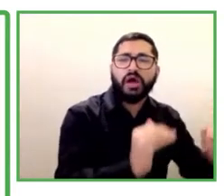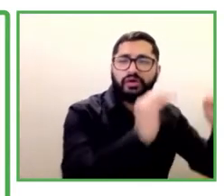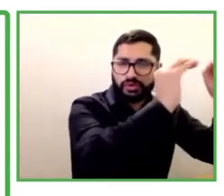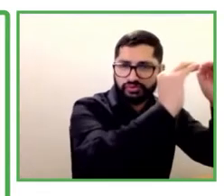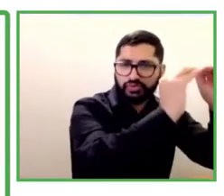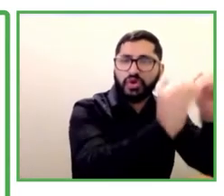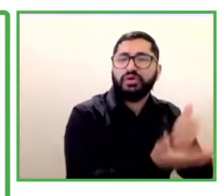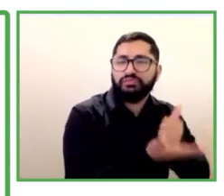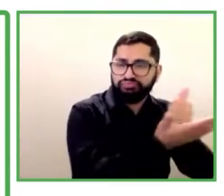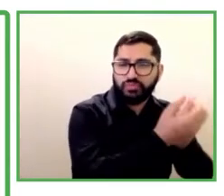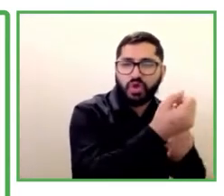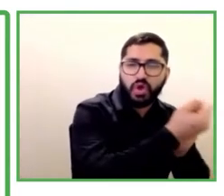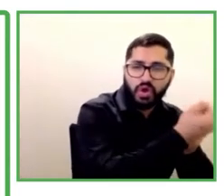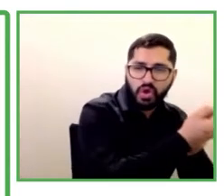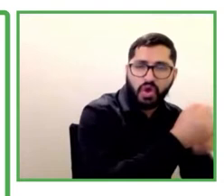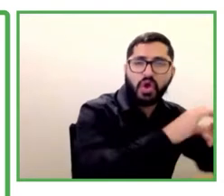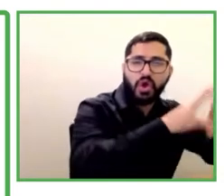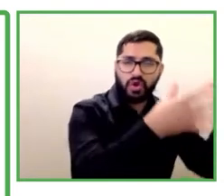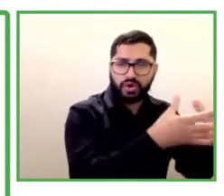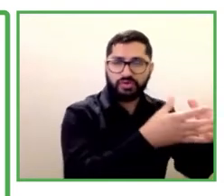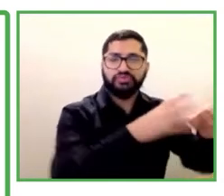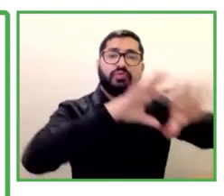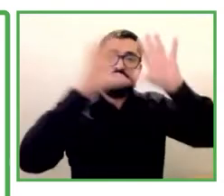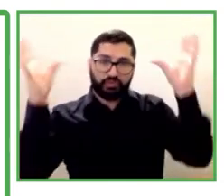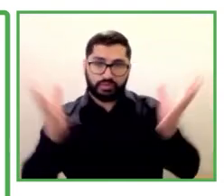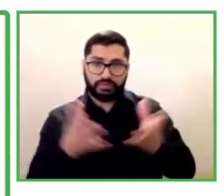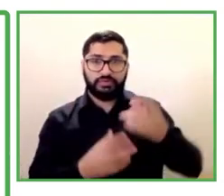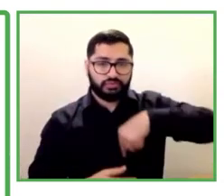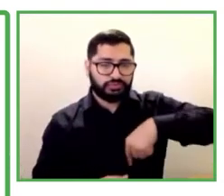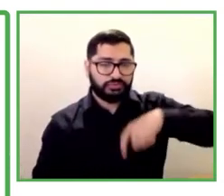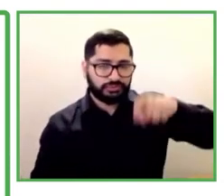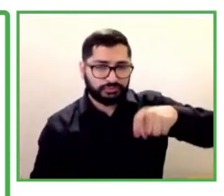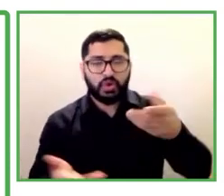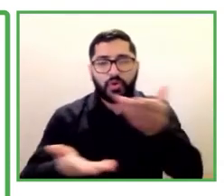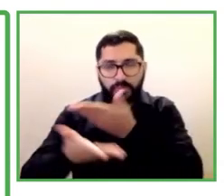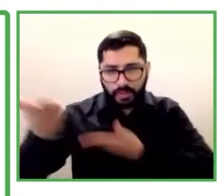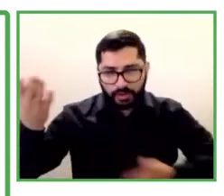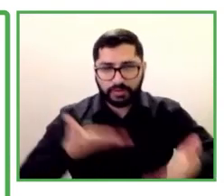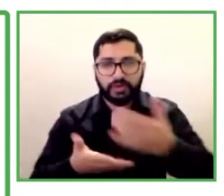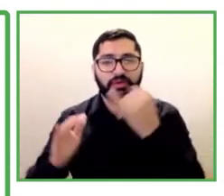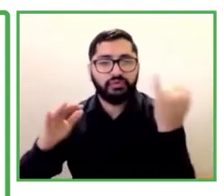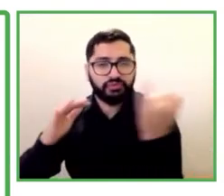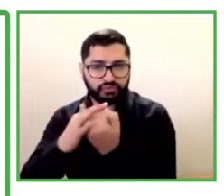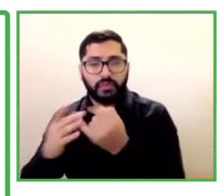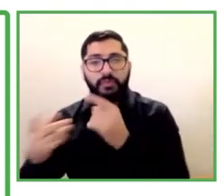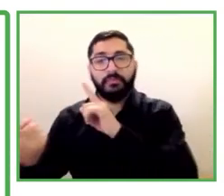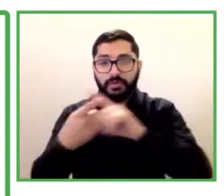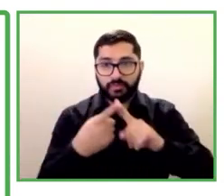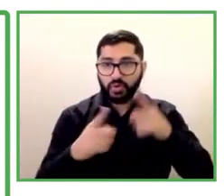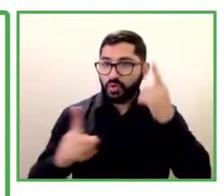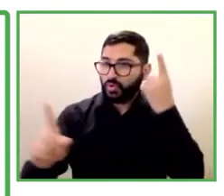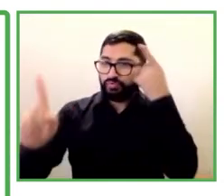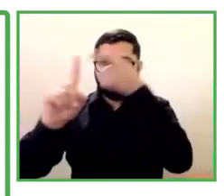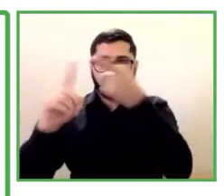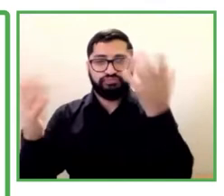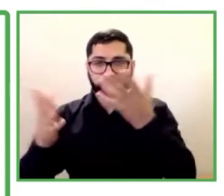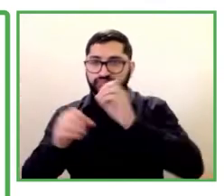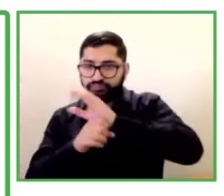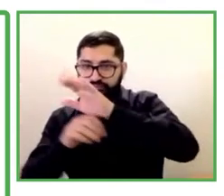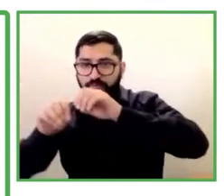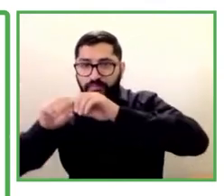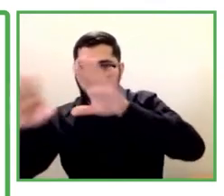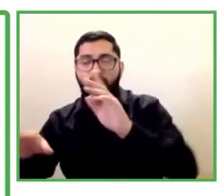participación y la inclusión, pero no solamente en el cine, sino más allá aún. En escenarios que permitan generar